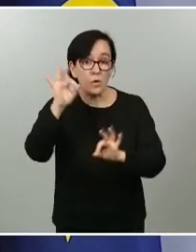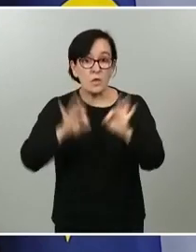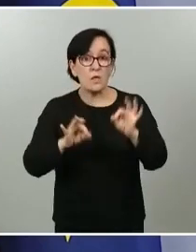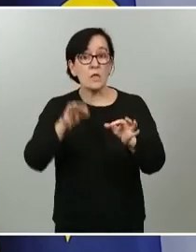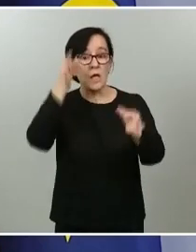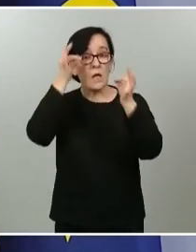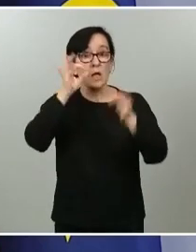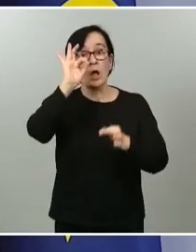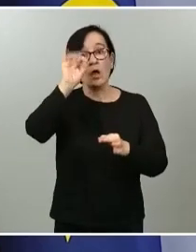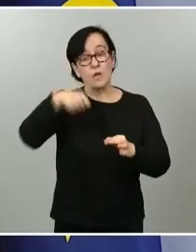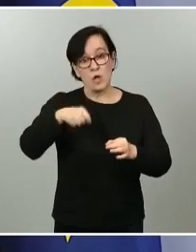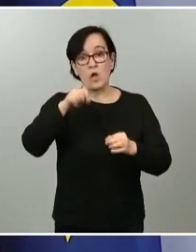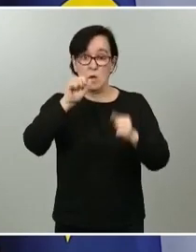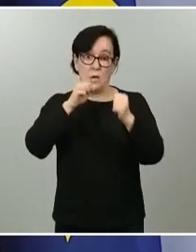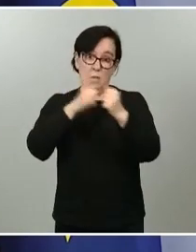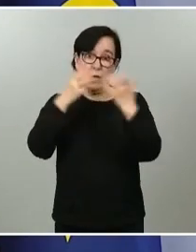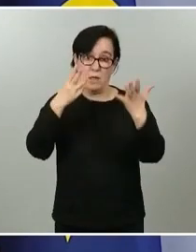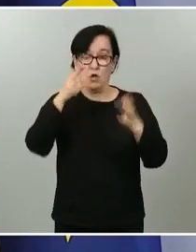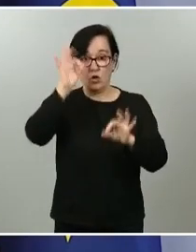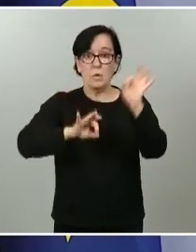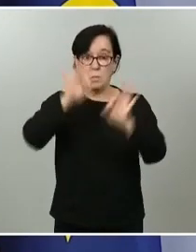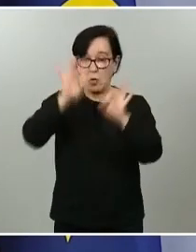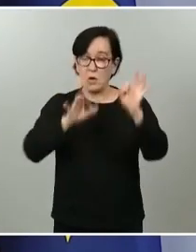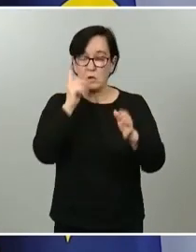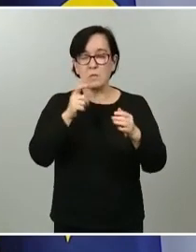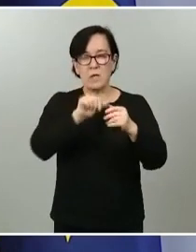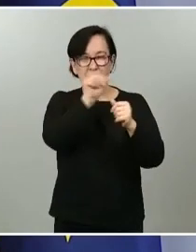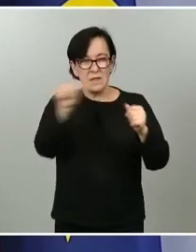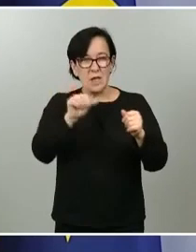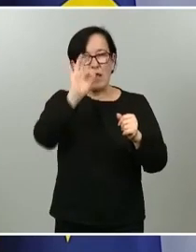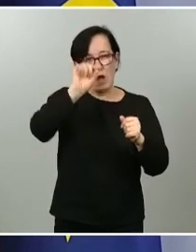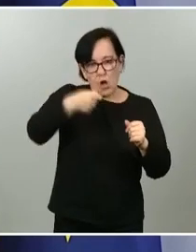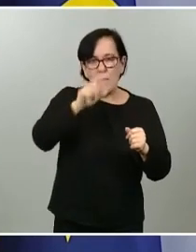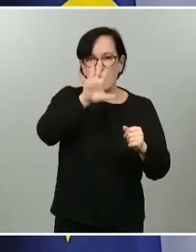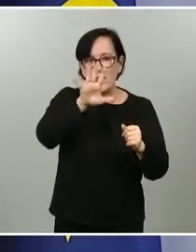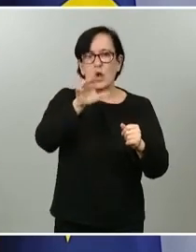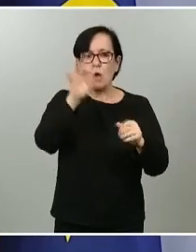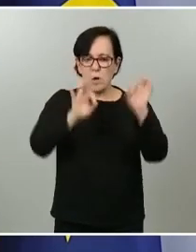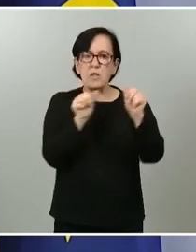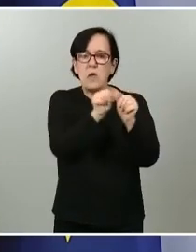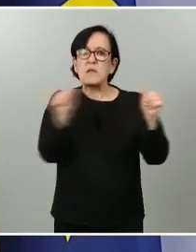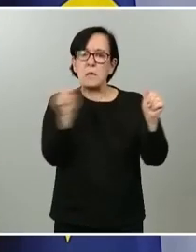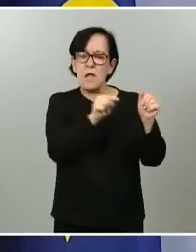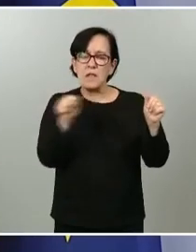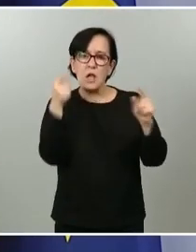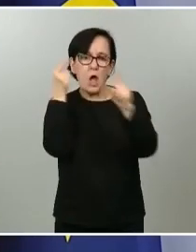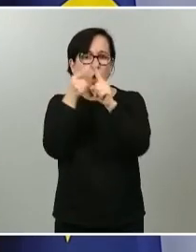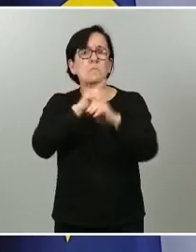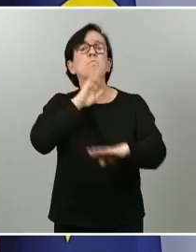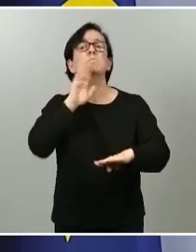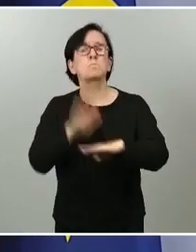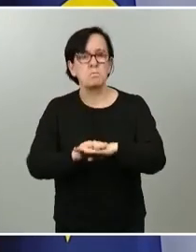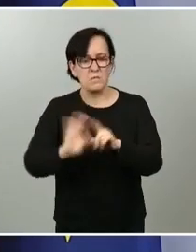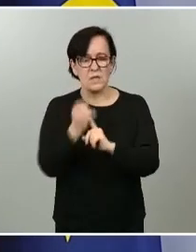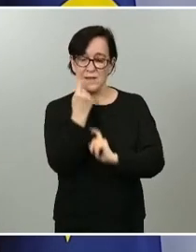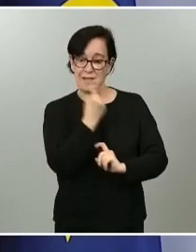0,28 por ciento y el promedio de la semana está también por debajo del 0,5 por ciento. Por tanto, el objetivo de la semana se ha cumplido. Cada una de las